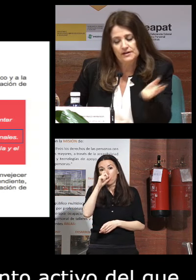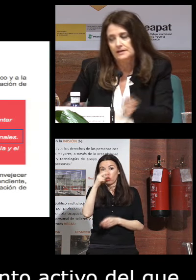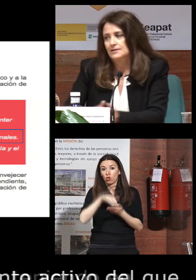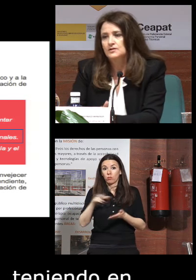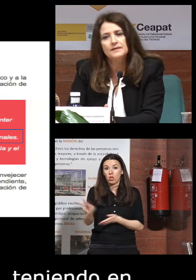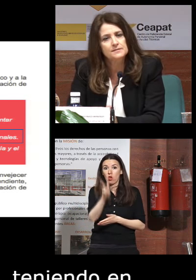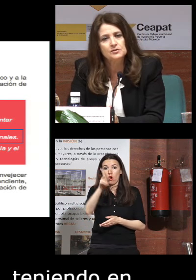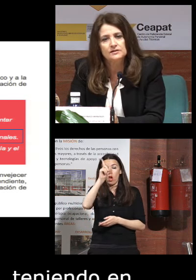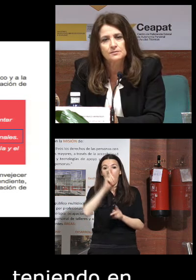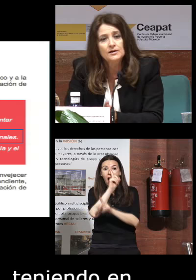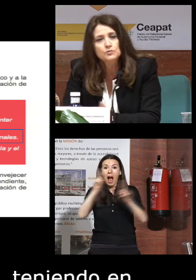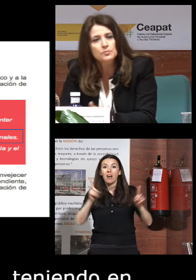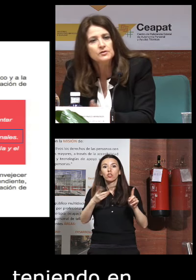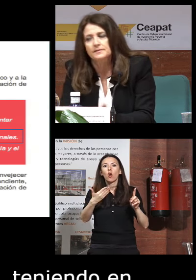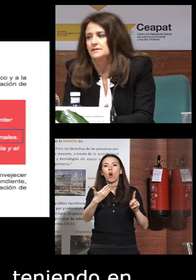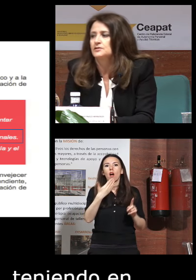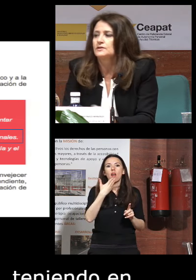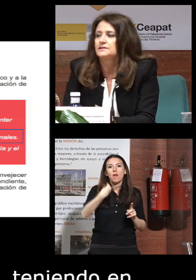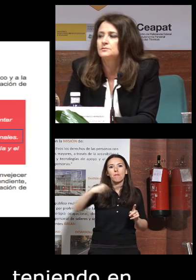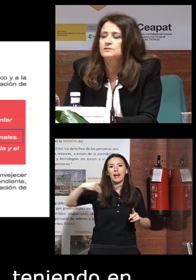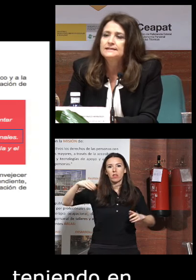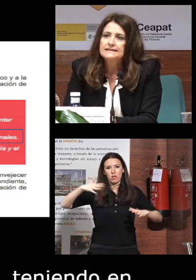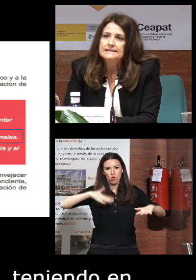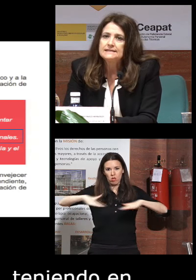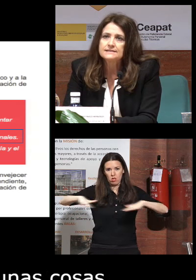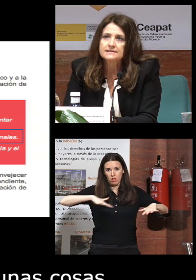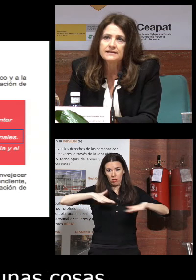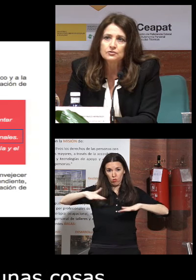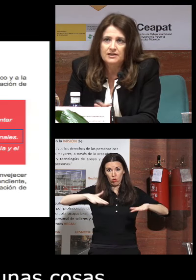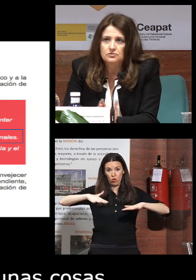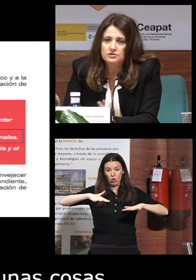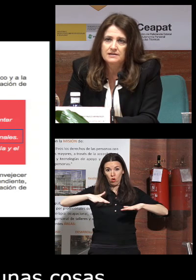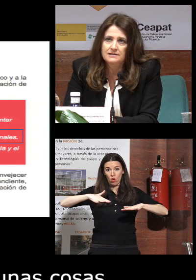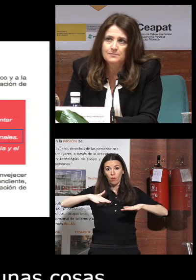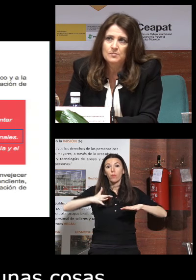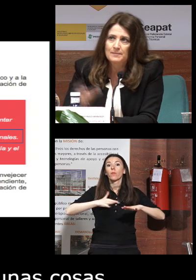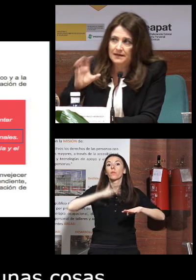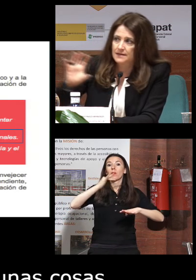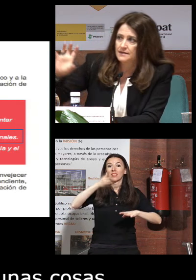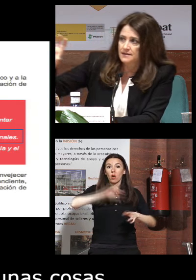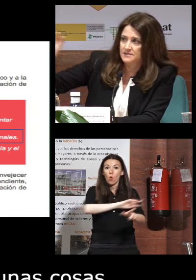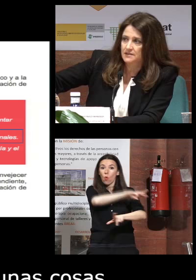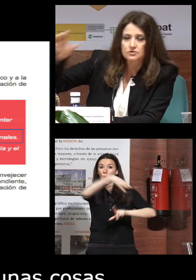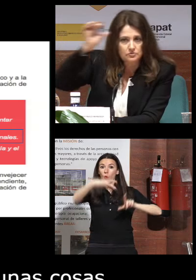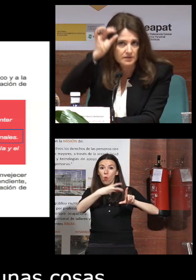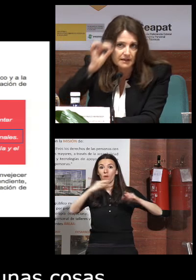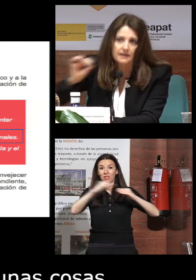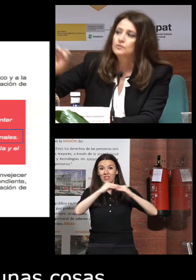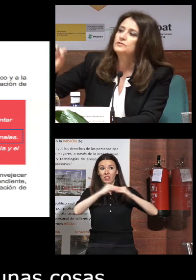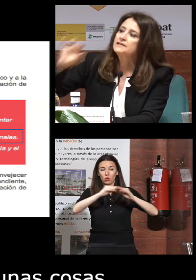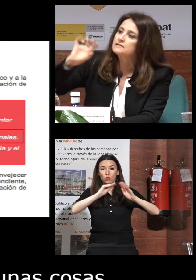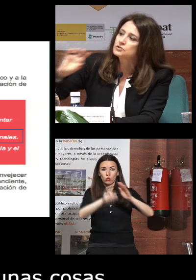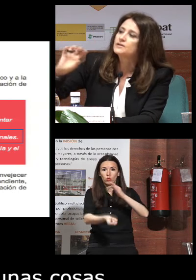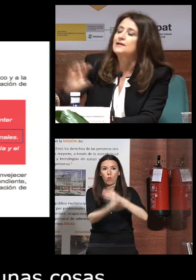fue el año del envejecimiento activo año europeo del envejecimiento activo y entre otras cosas en la propia página del INSERSO que